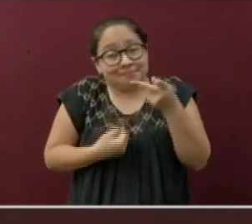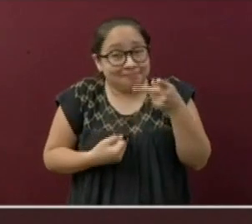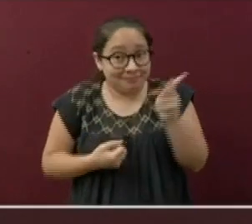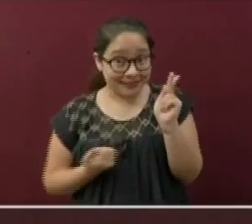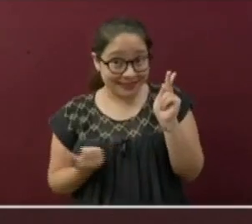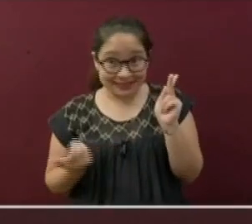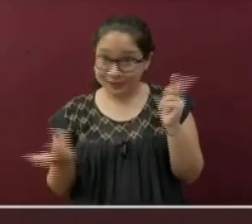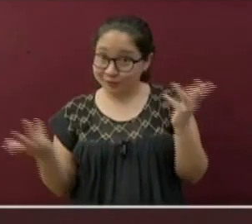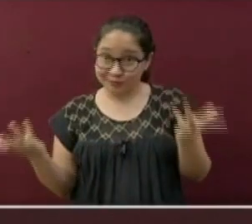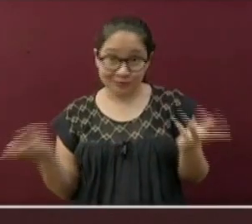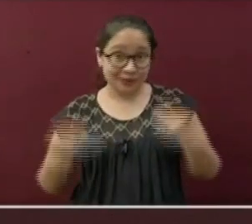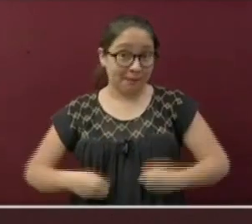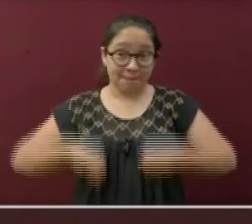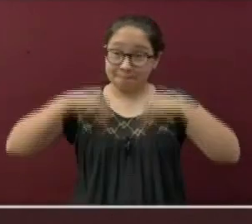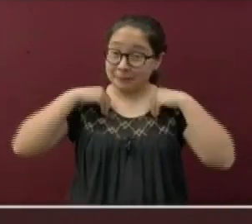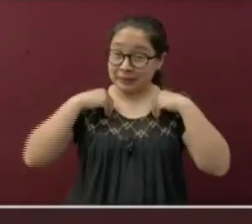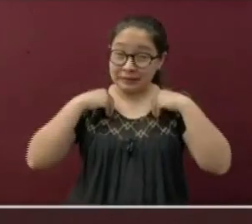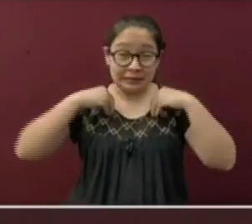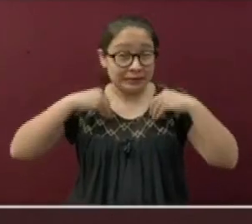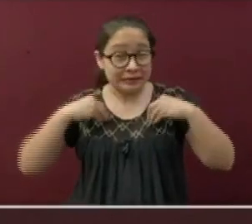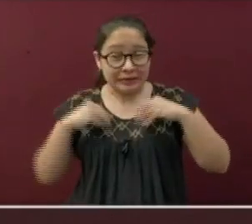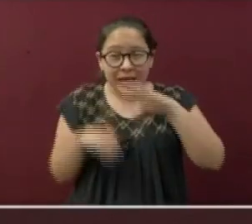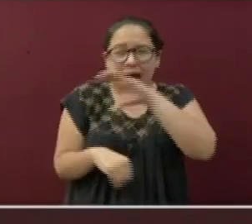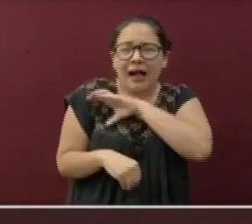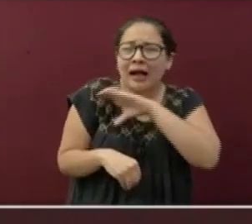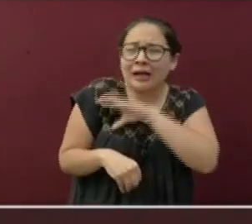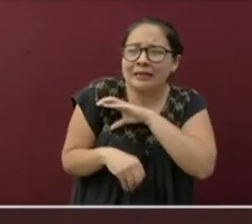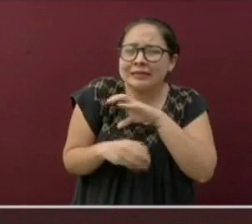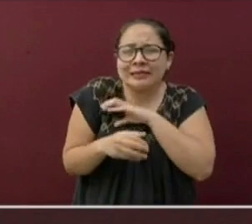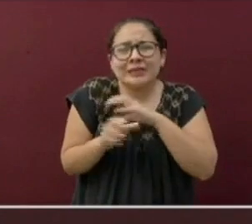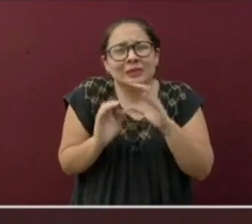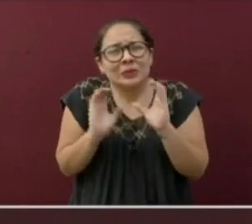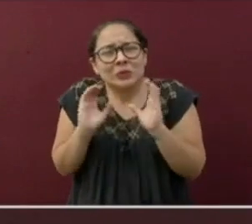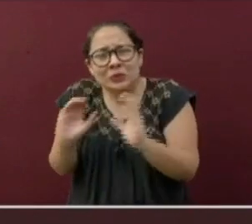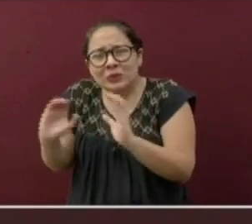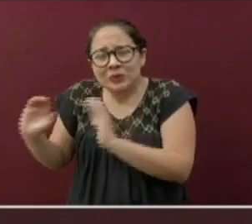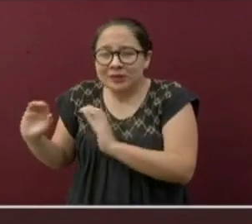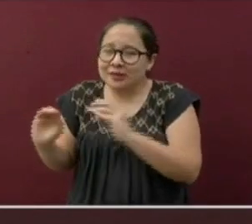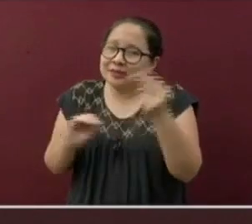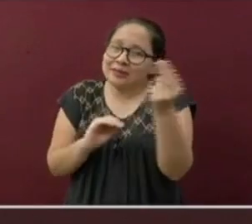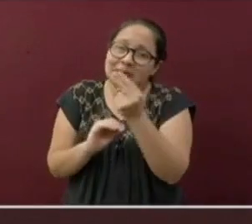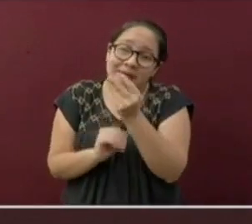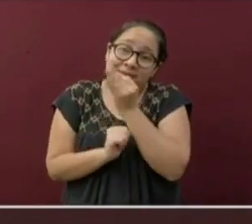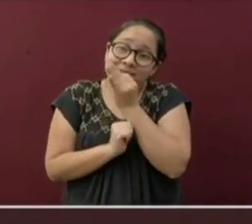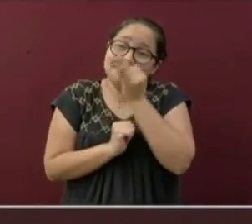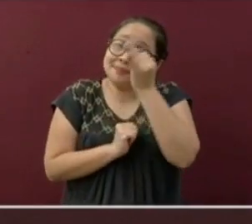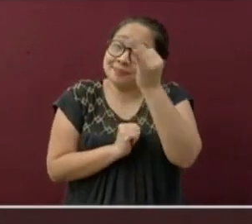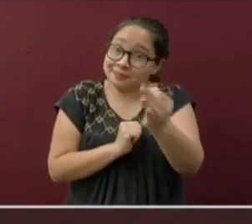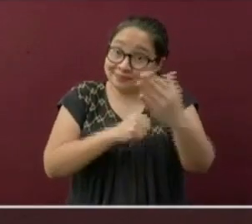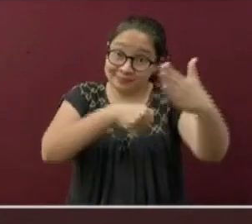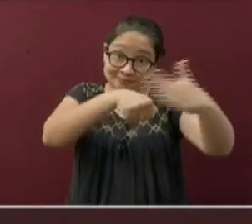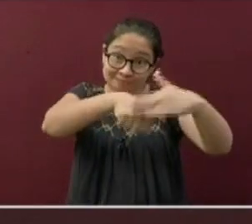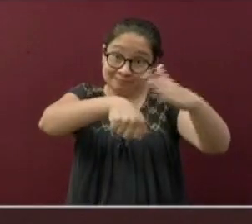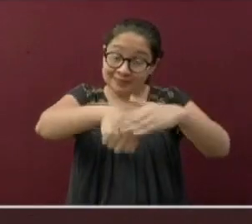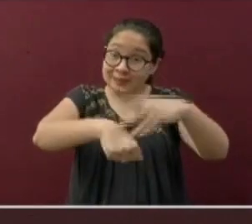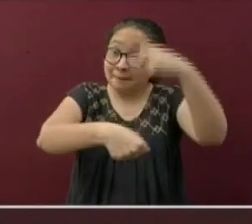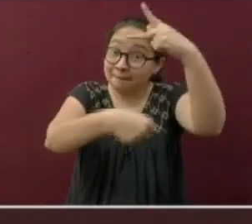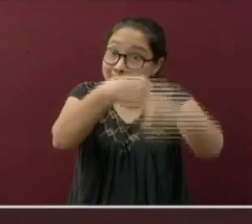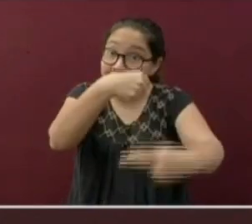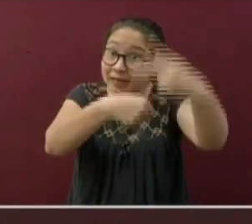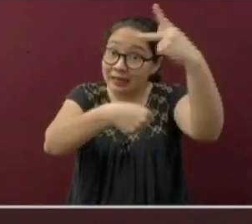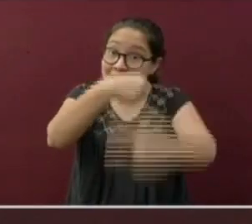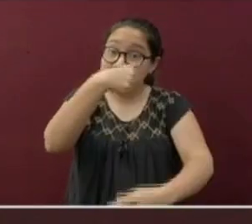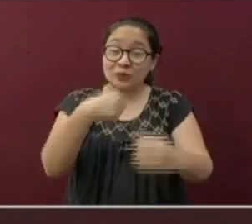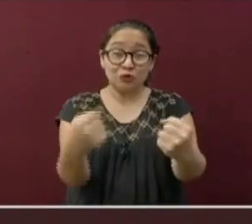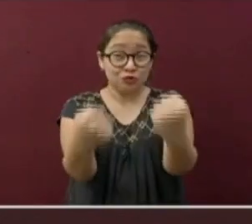para no arriesgar la vida de nuestros seres más queridos, sí tenemos que decirles del grave, del gravísimo riesgo